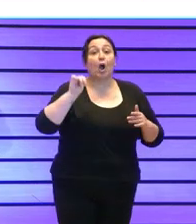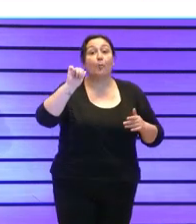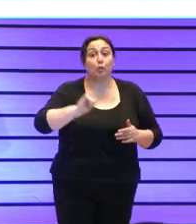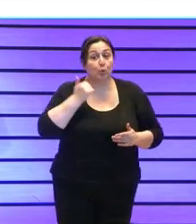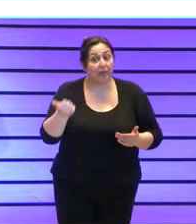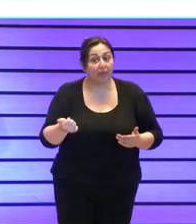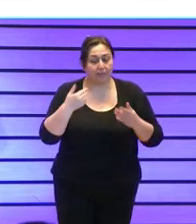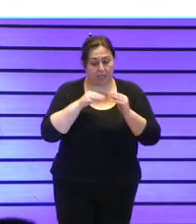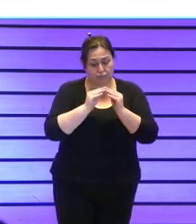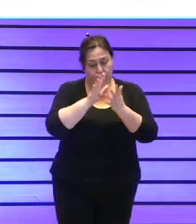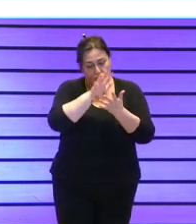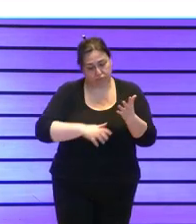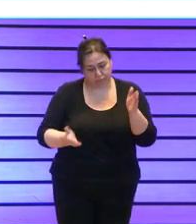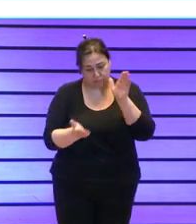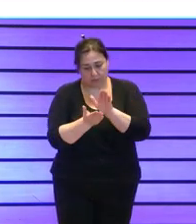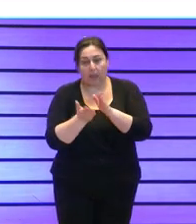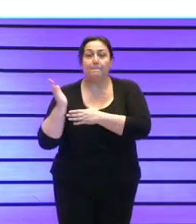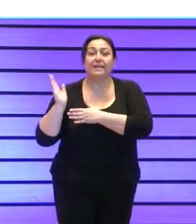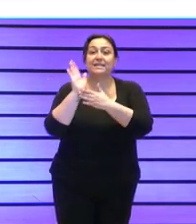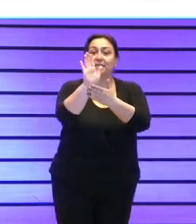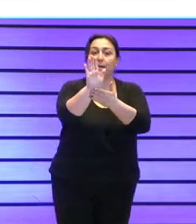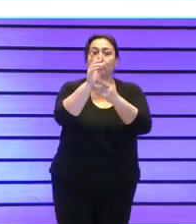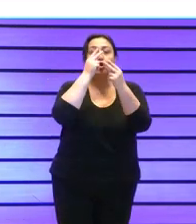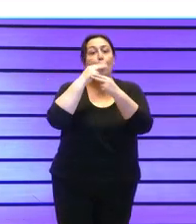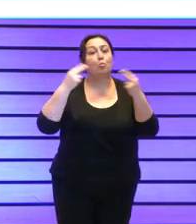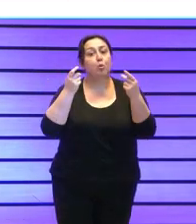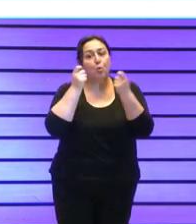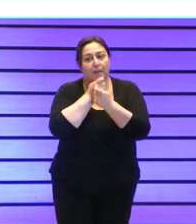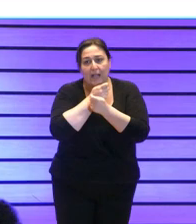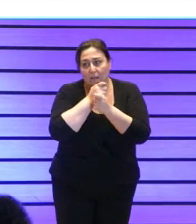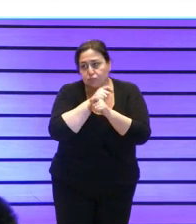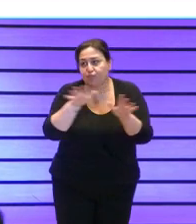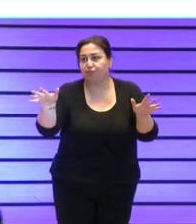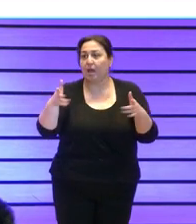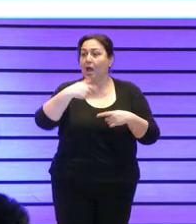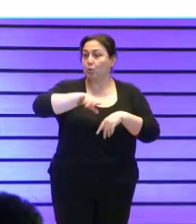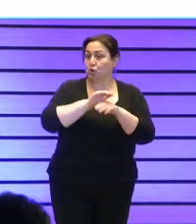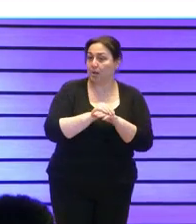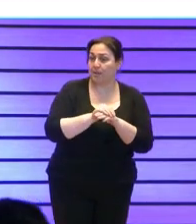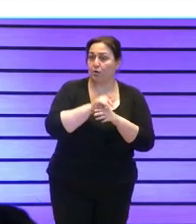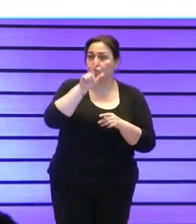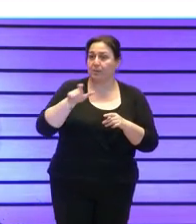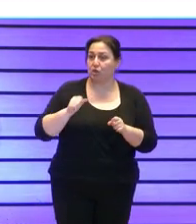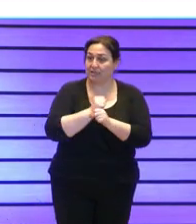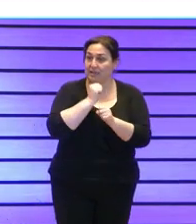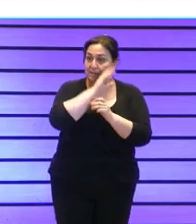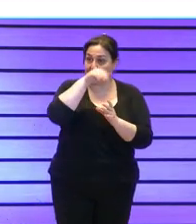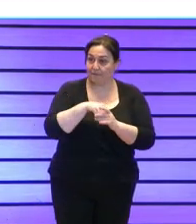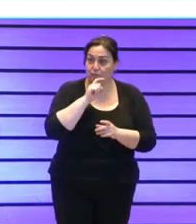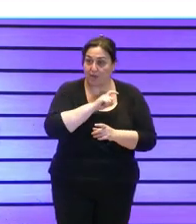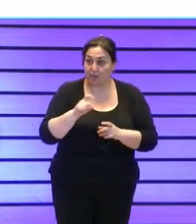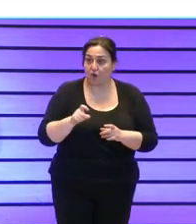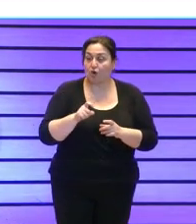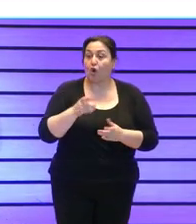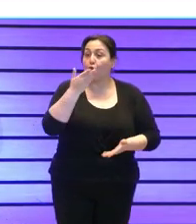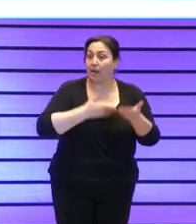la presentamos y la hicimos pública a nuestros amigos a las personas de la fundación a nuestros colaboradores porque